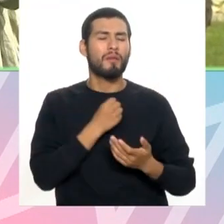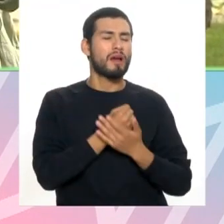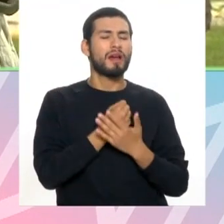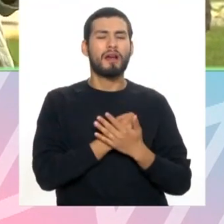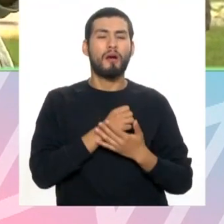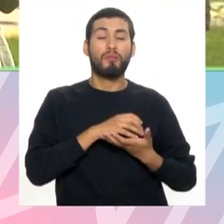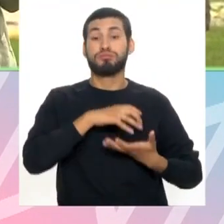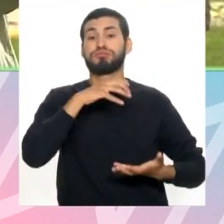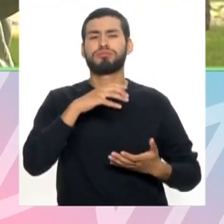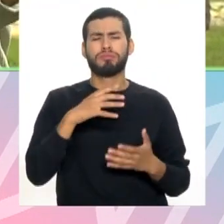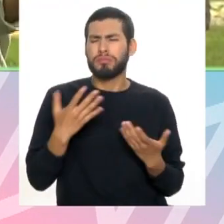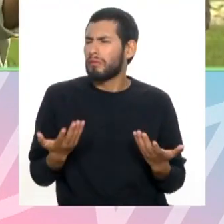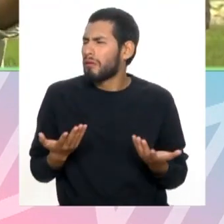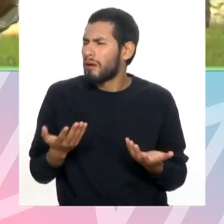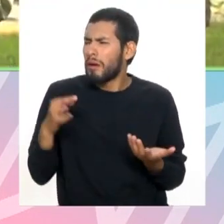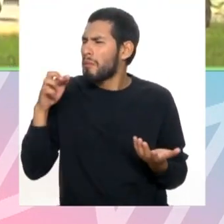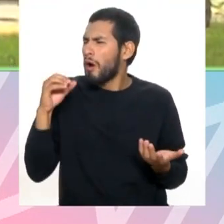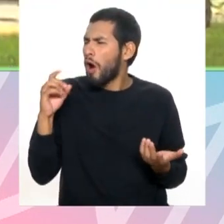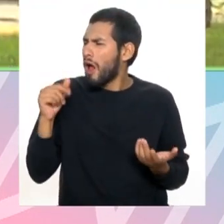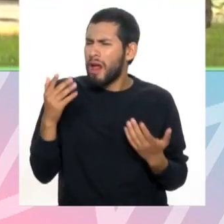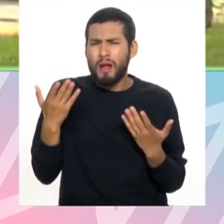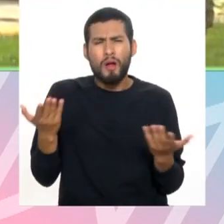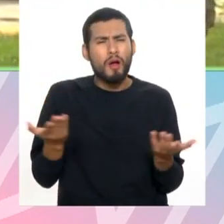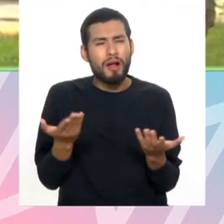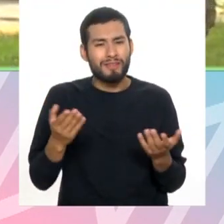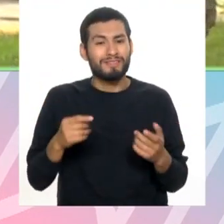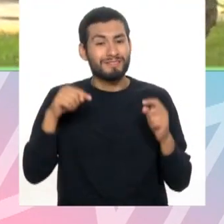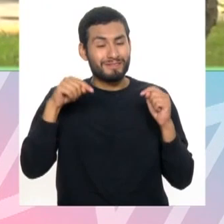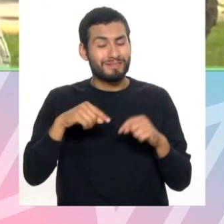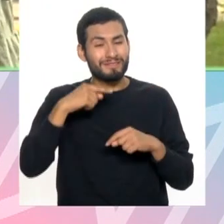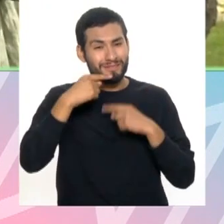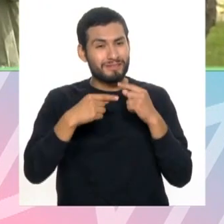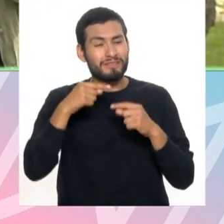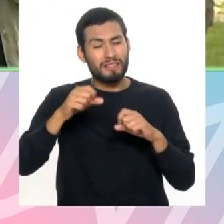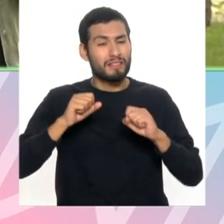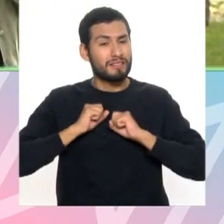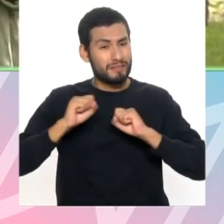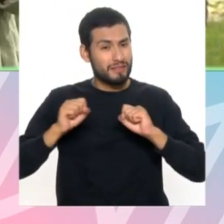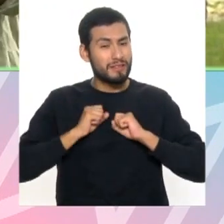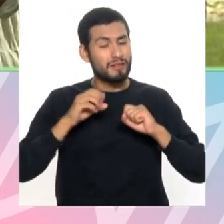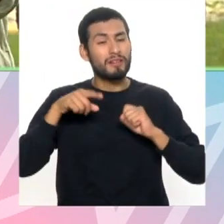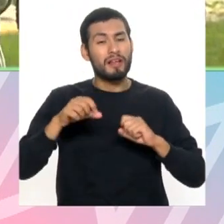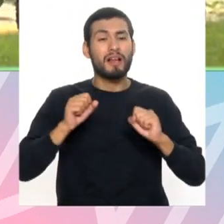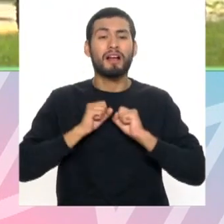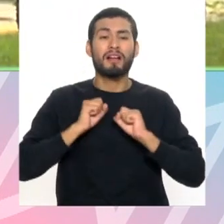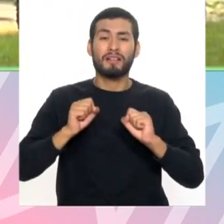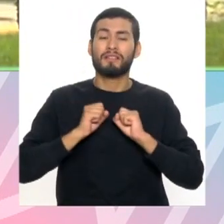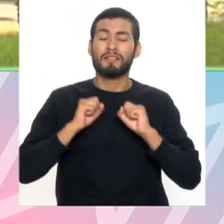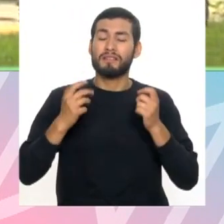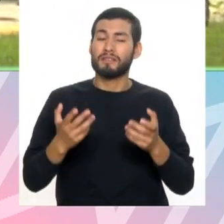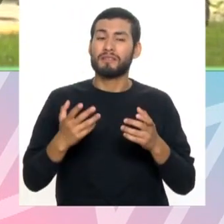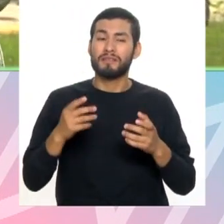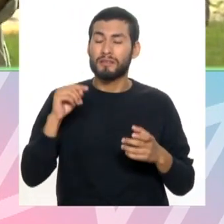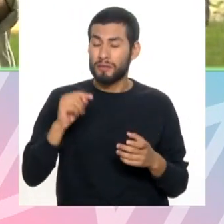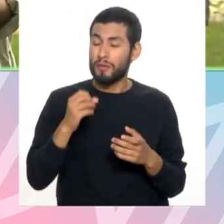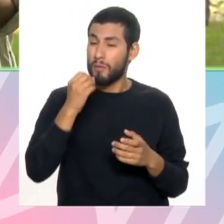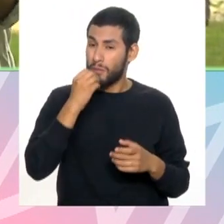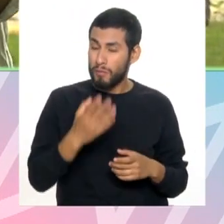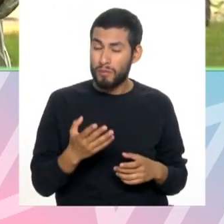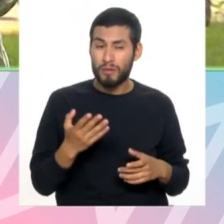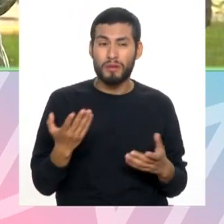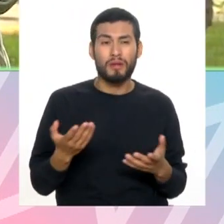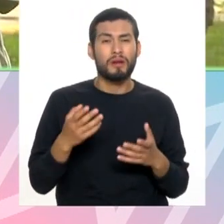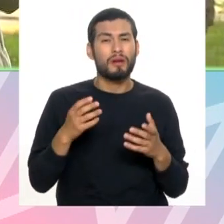ustedes se preguntarán, ¿dónde está Paola? Bueno, hoy vamos a conversar un poquito sobre los ejercicios, porque los ejercicios realmente son buenos